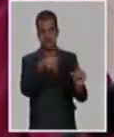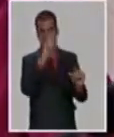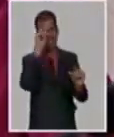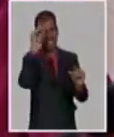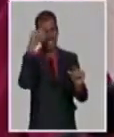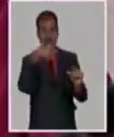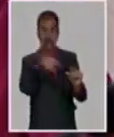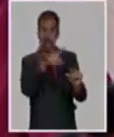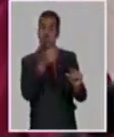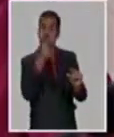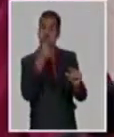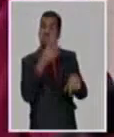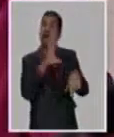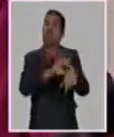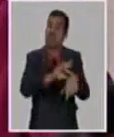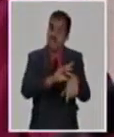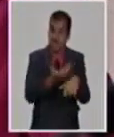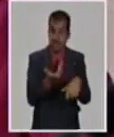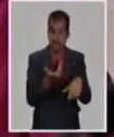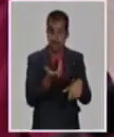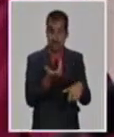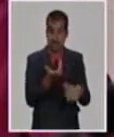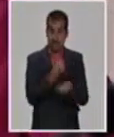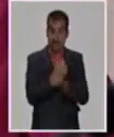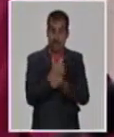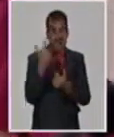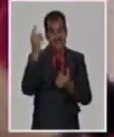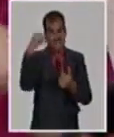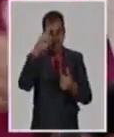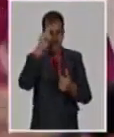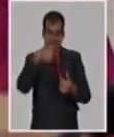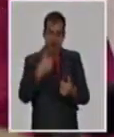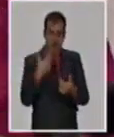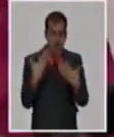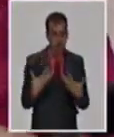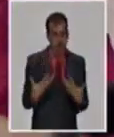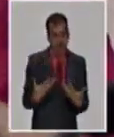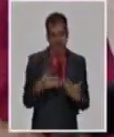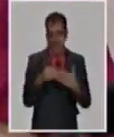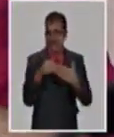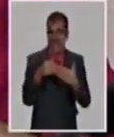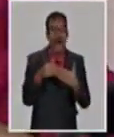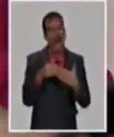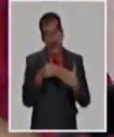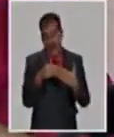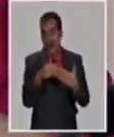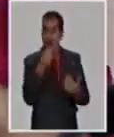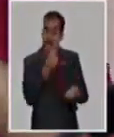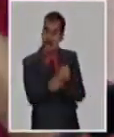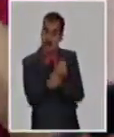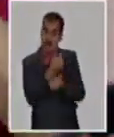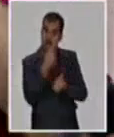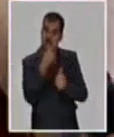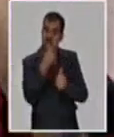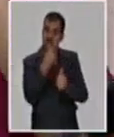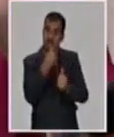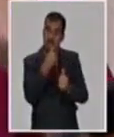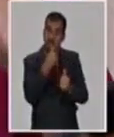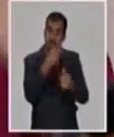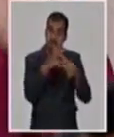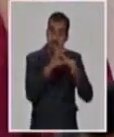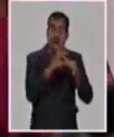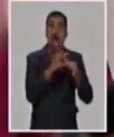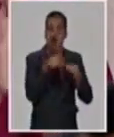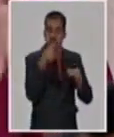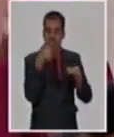estado de vulnerabilidad, sus riesgos, tanto biológicos como otros, también pudieran ir engrosando ese grupo.